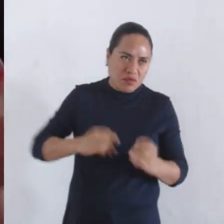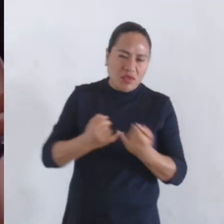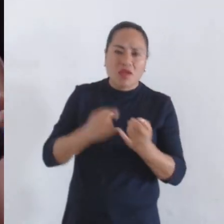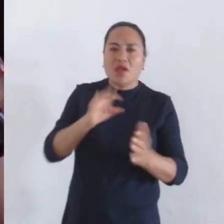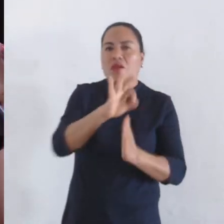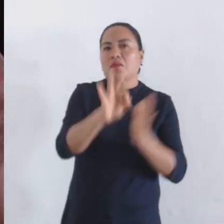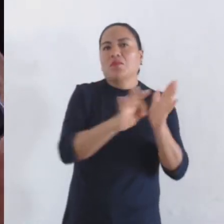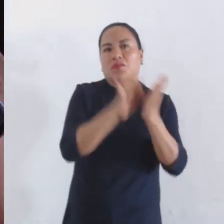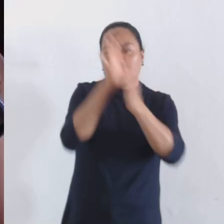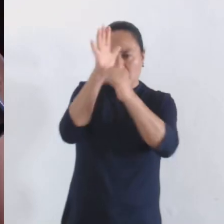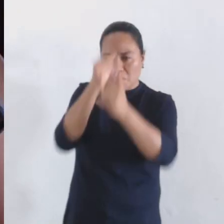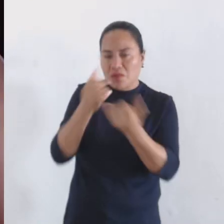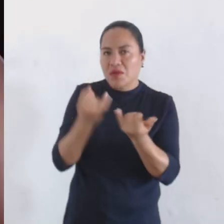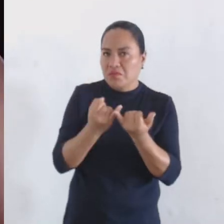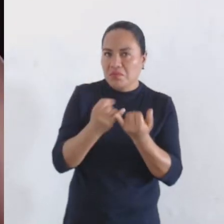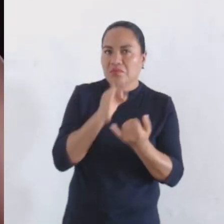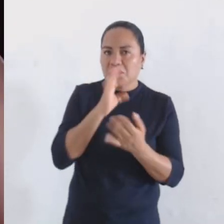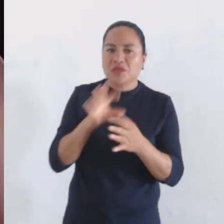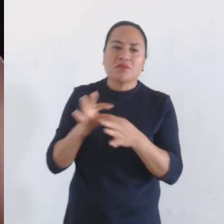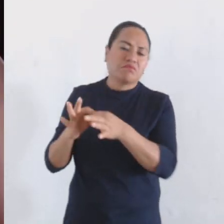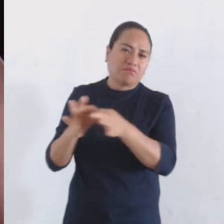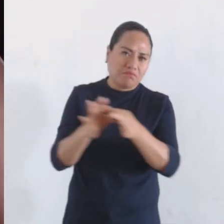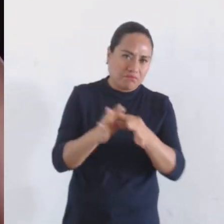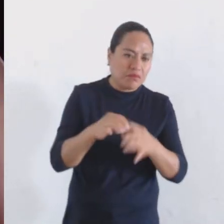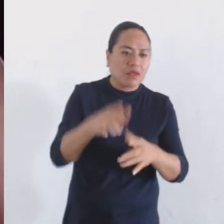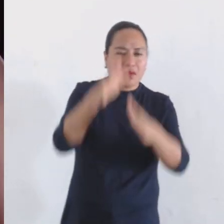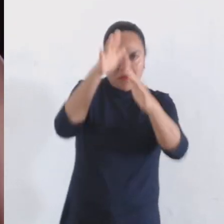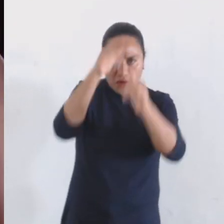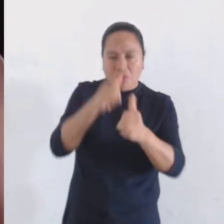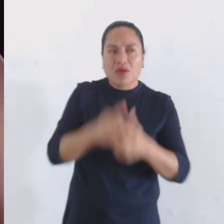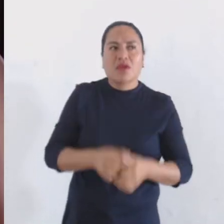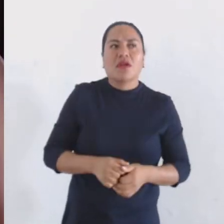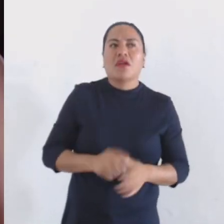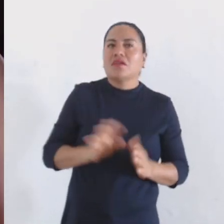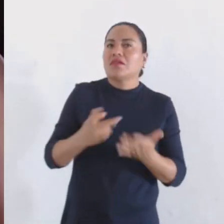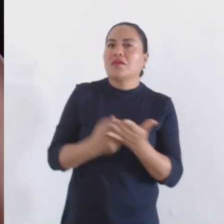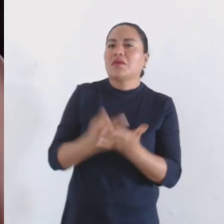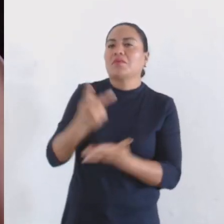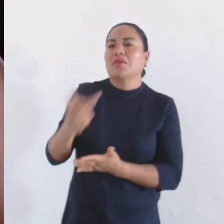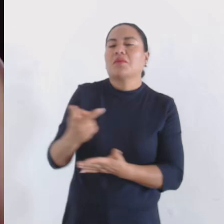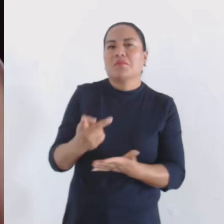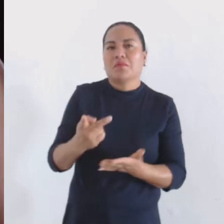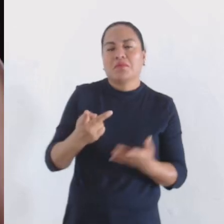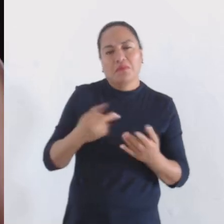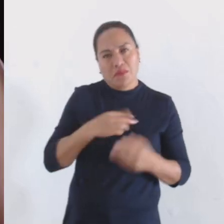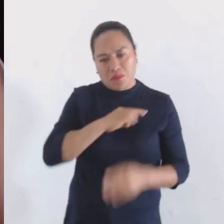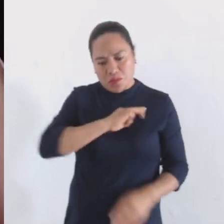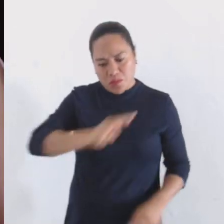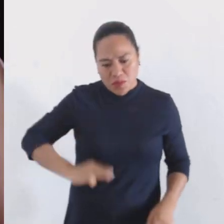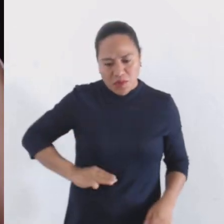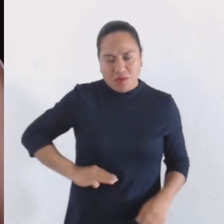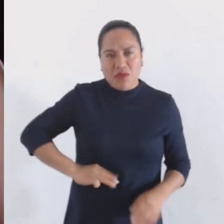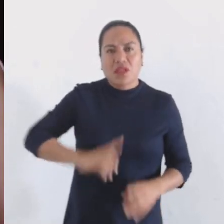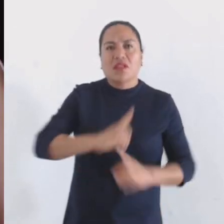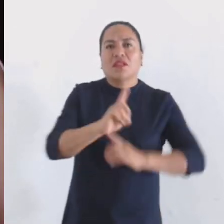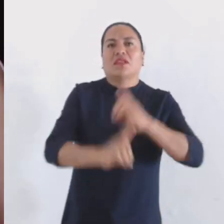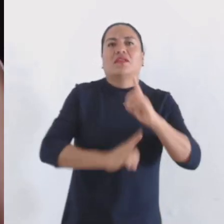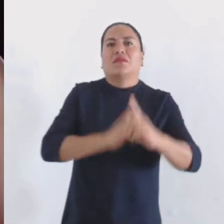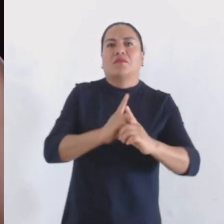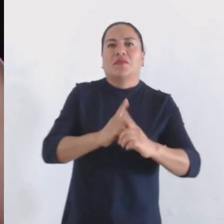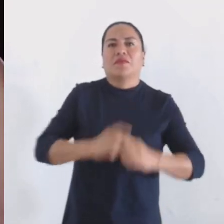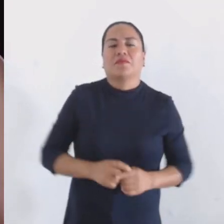también pasado por unanimidad en este cabildo, se entregará el Premio Municipal del Deporte.